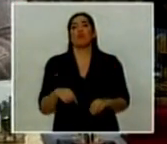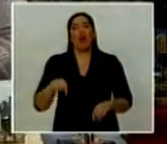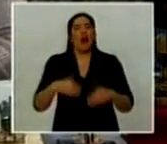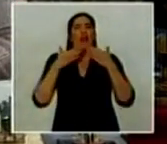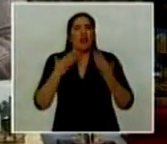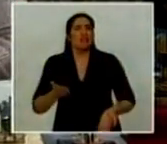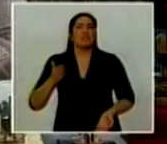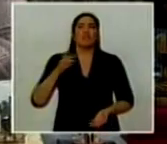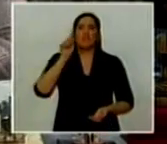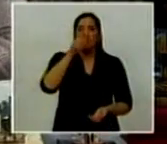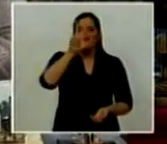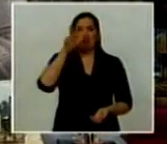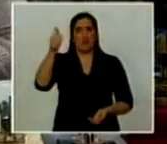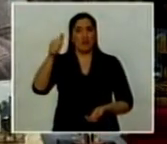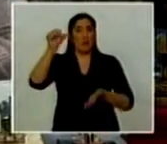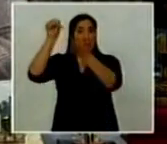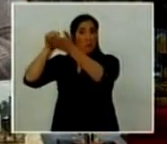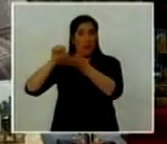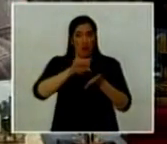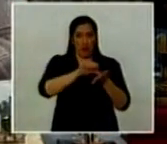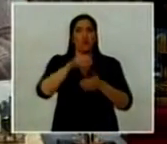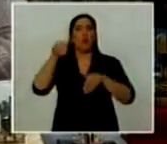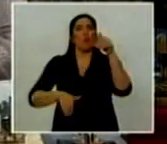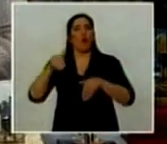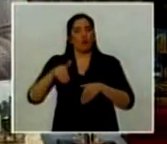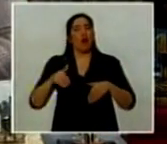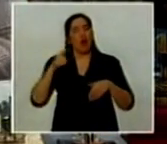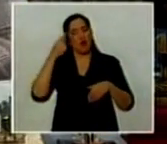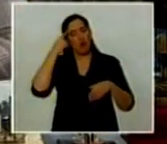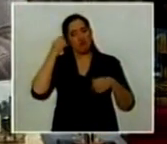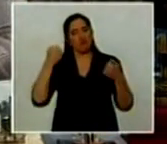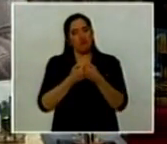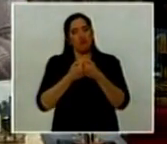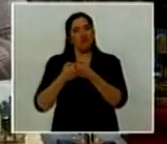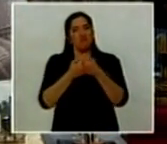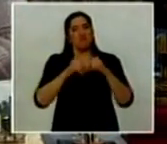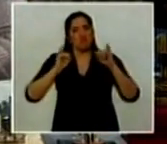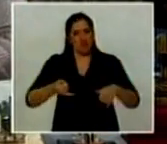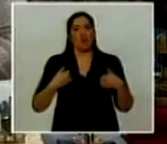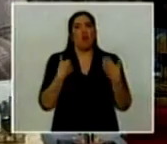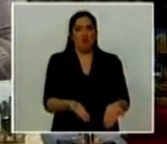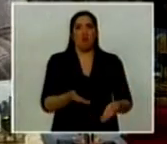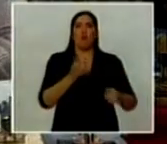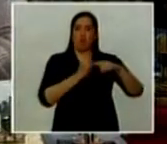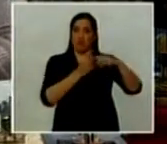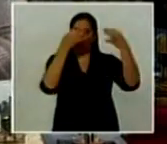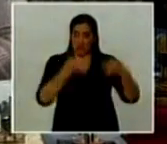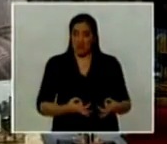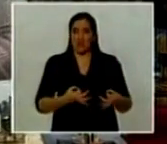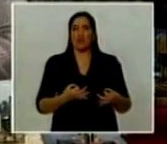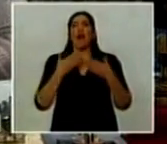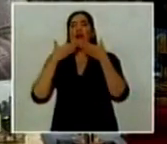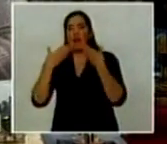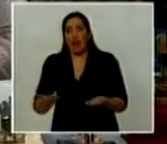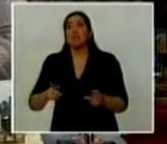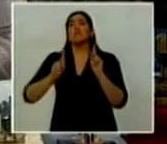136 países que votaron positivamente. Quiero también agradecer a los países que se